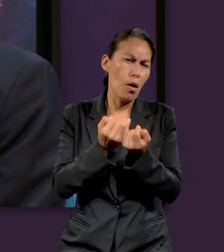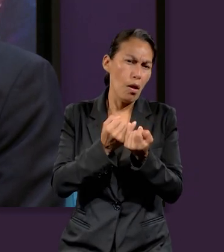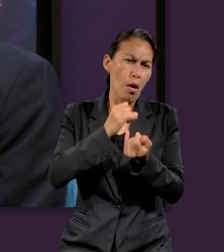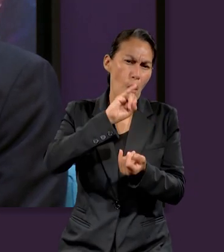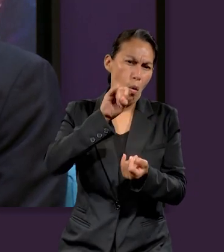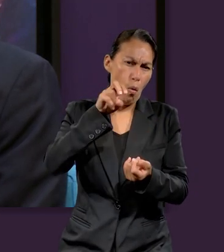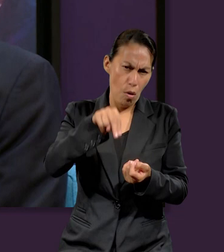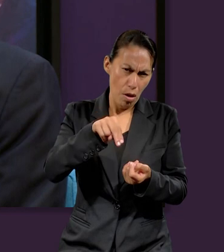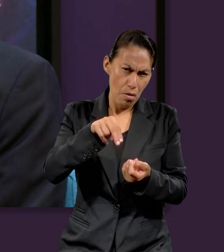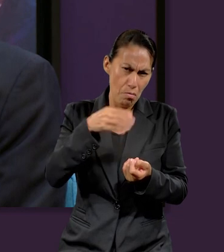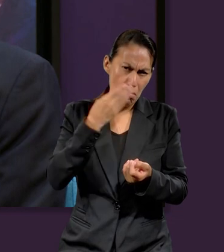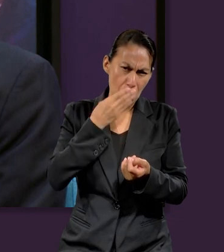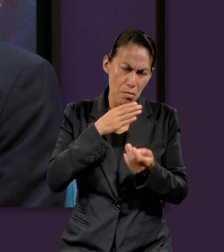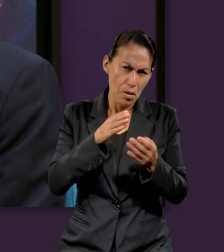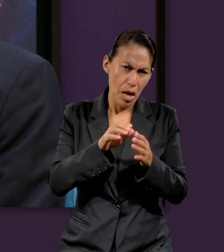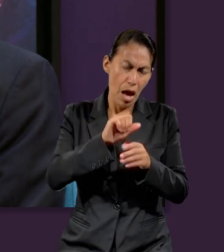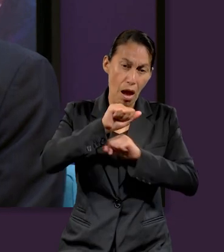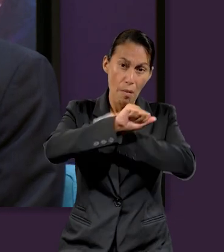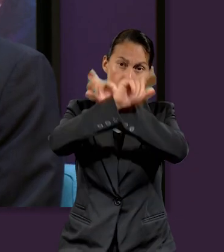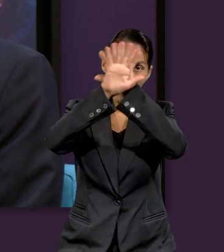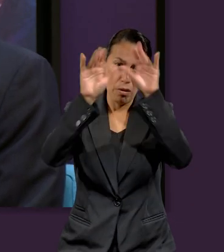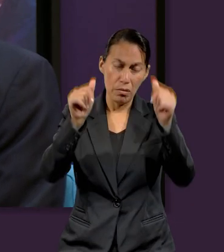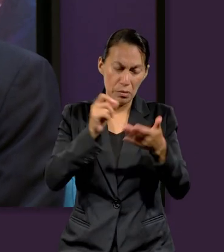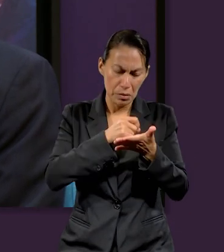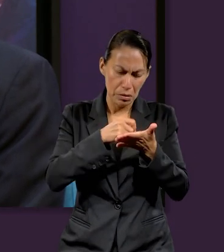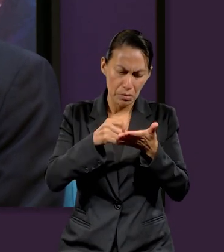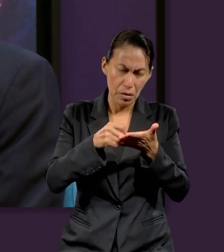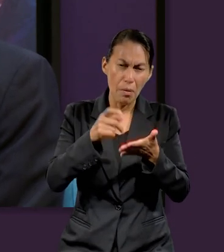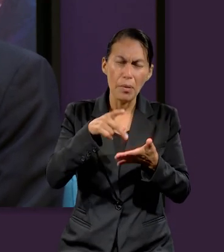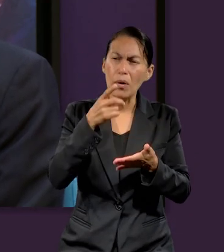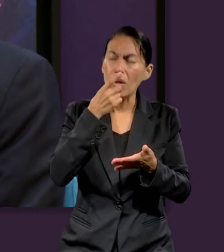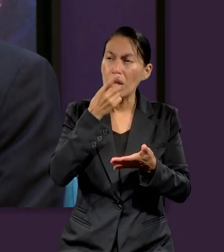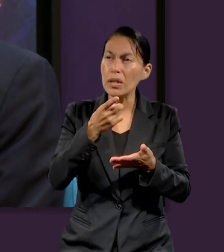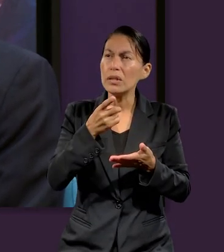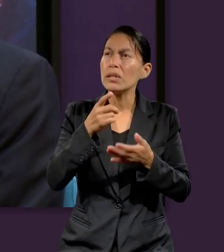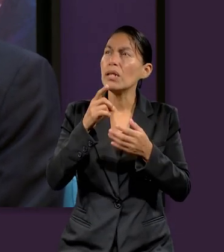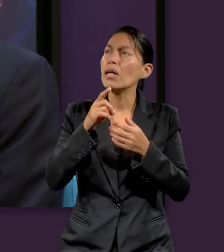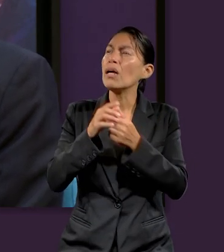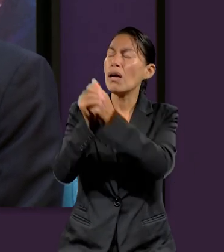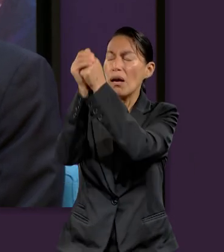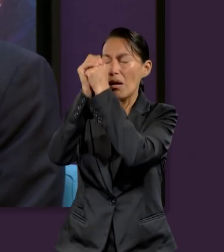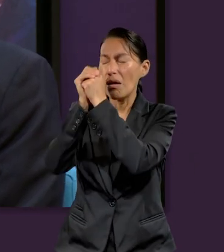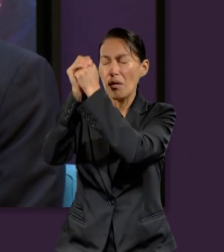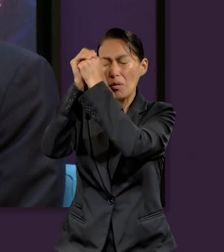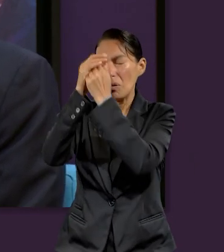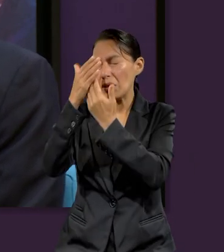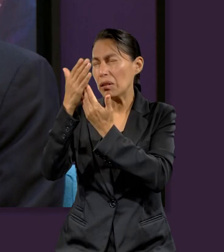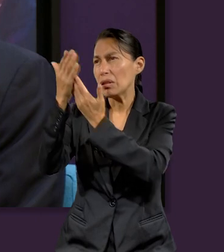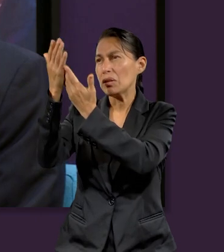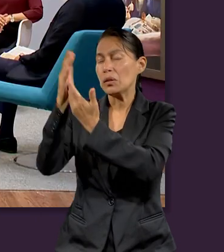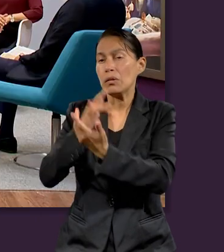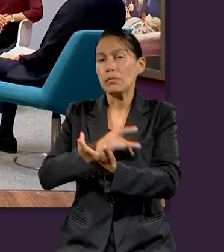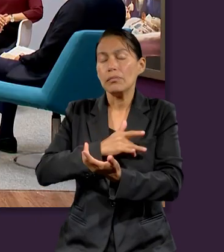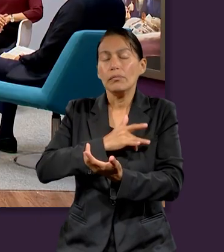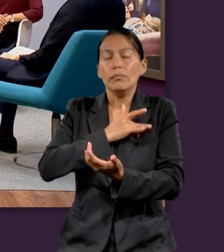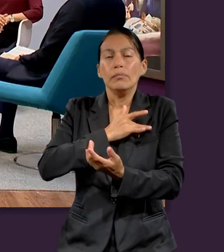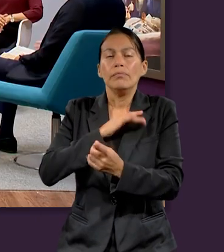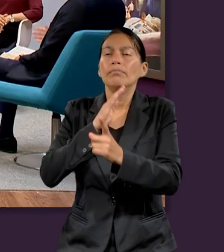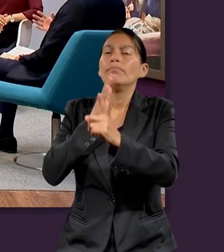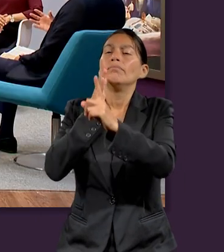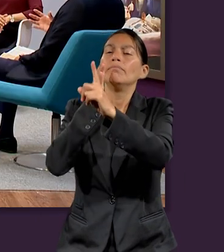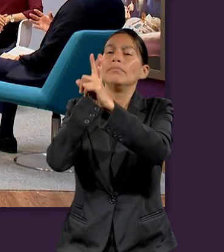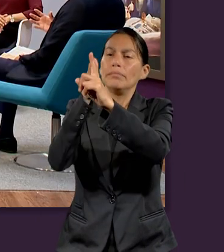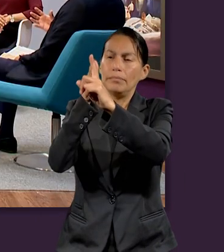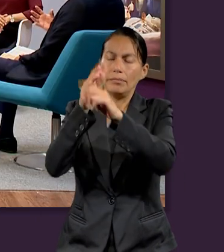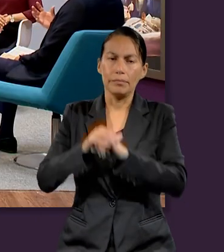Apocalipsis, nos muestra cómo la adoración le da un propósito, un sentido a su vida. Entonces, al momento que